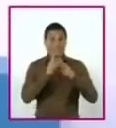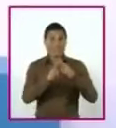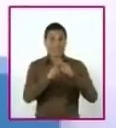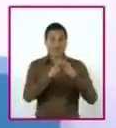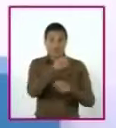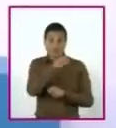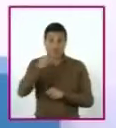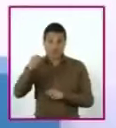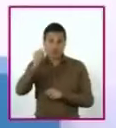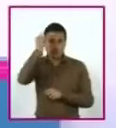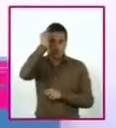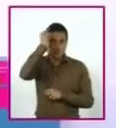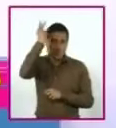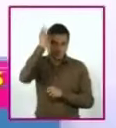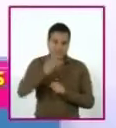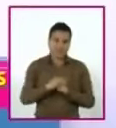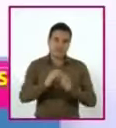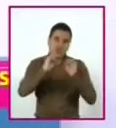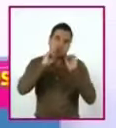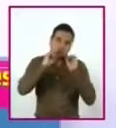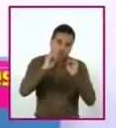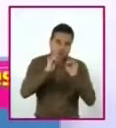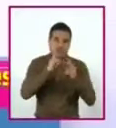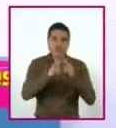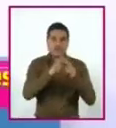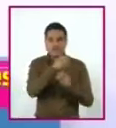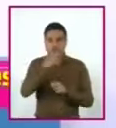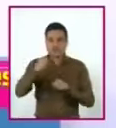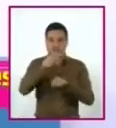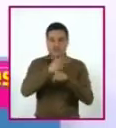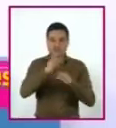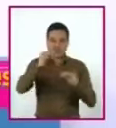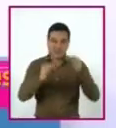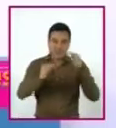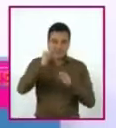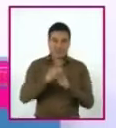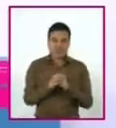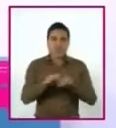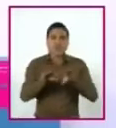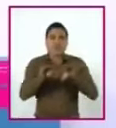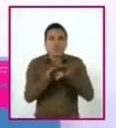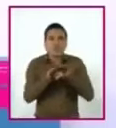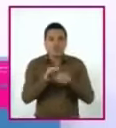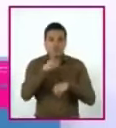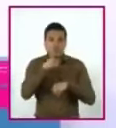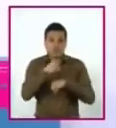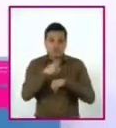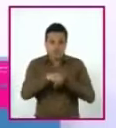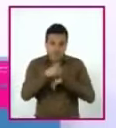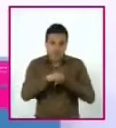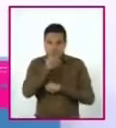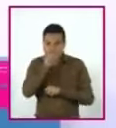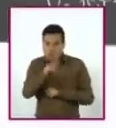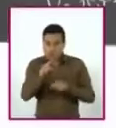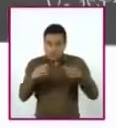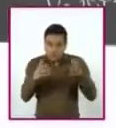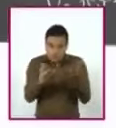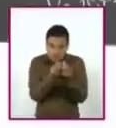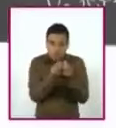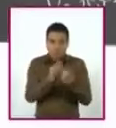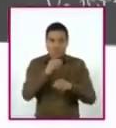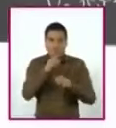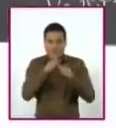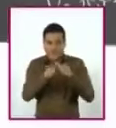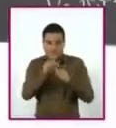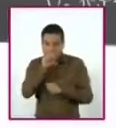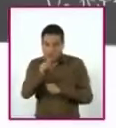o de segundo grado se resuelven agrupando los términos semejantes y despejando la incógnita. Vamos a